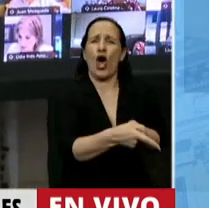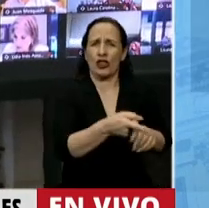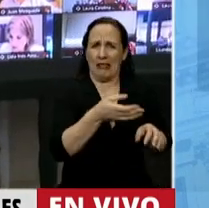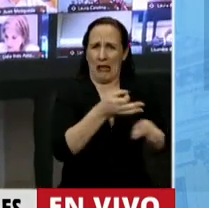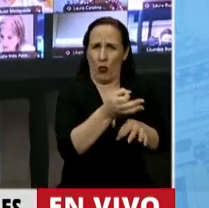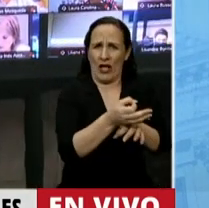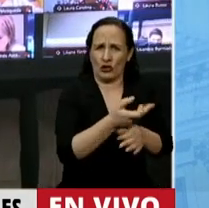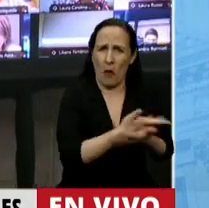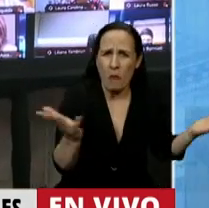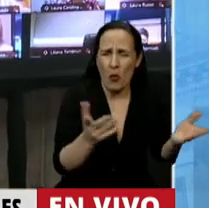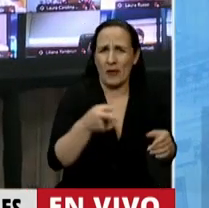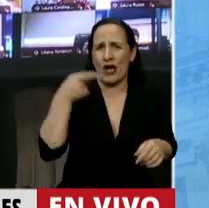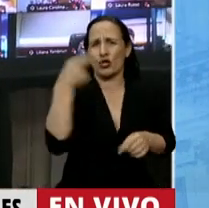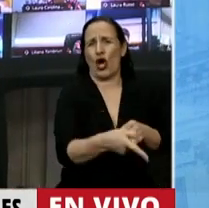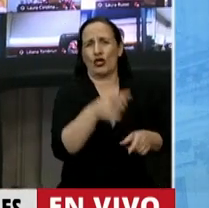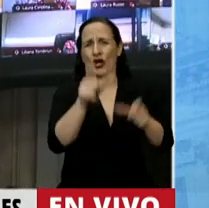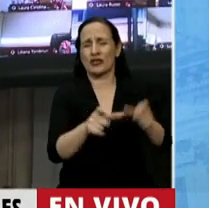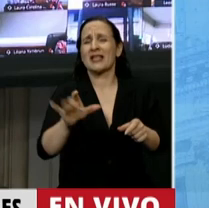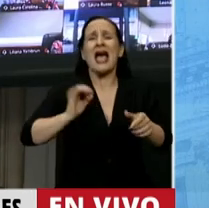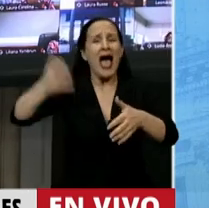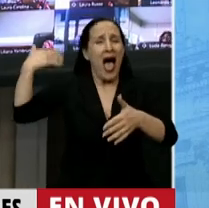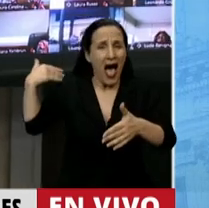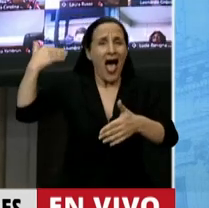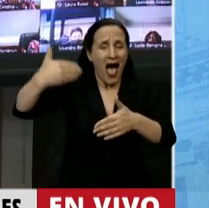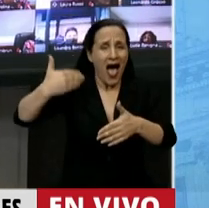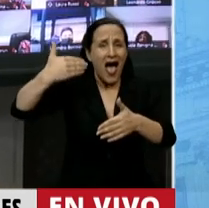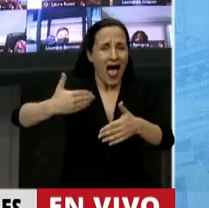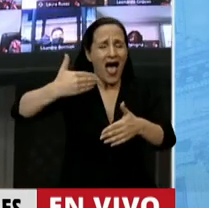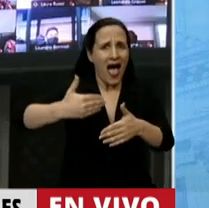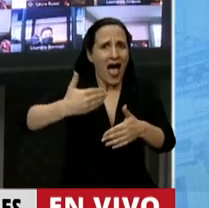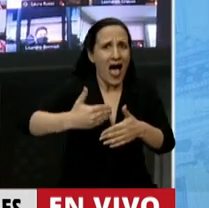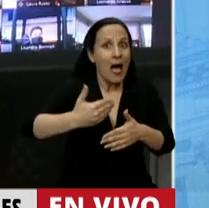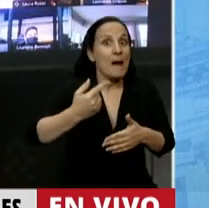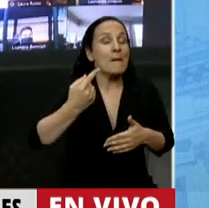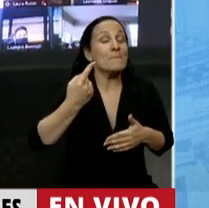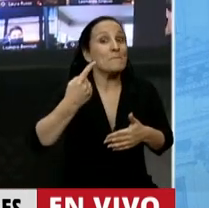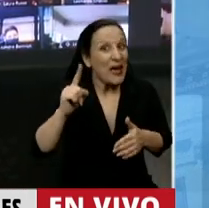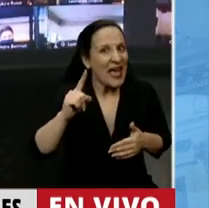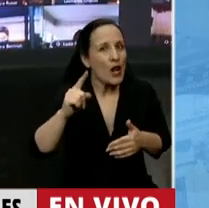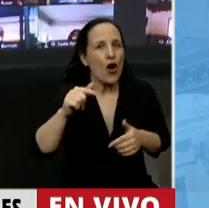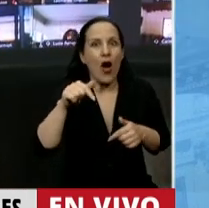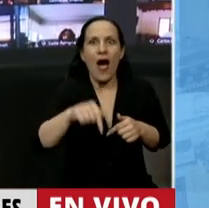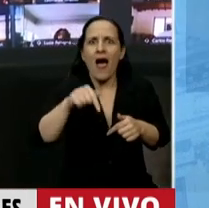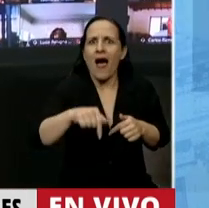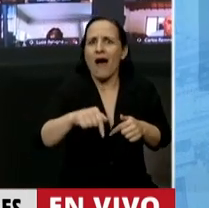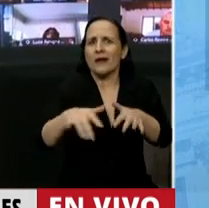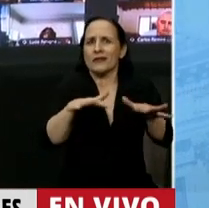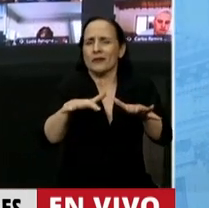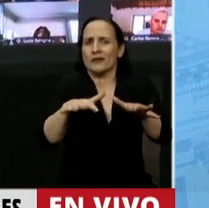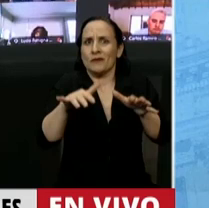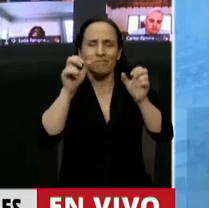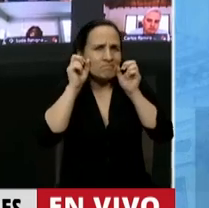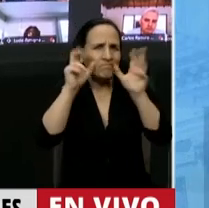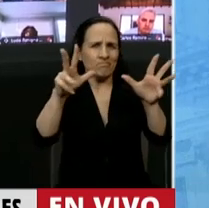que venimos soportando gobierno tras gobierno, pero que tuvo y tiene una agudización especial